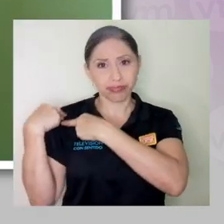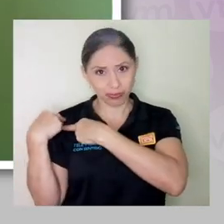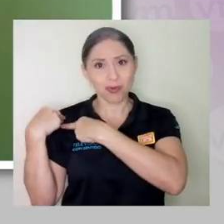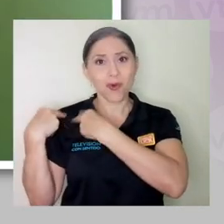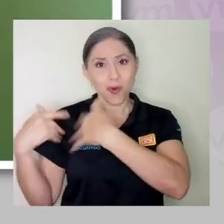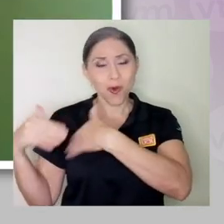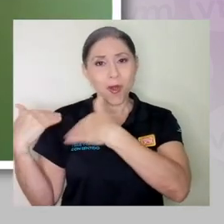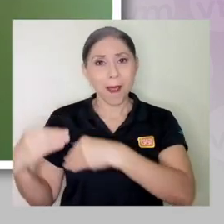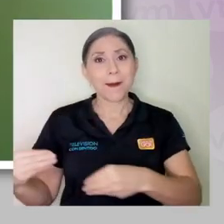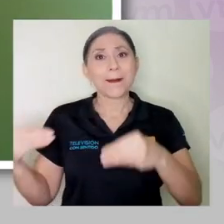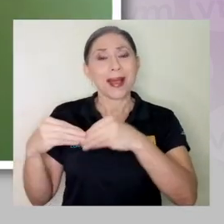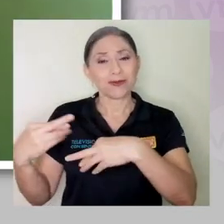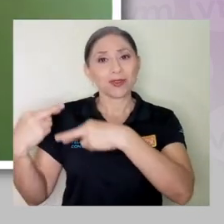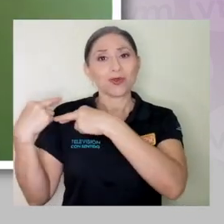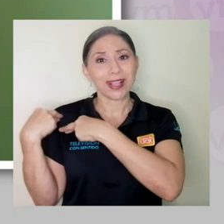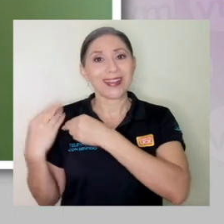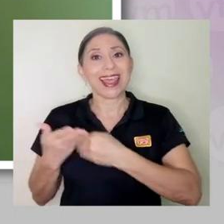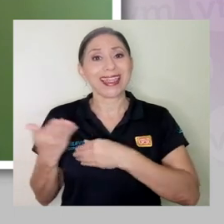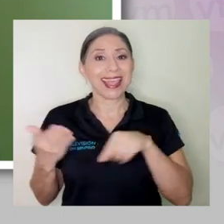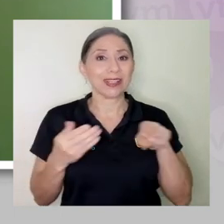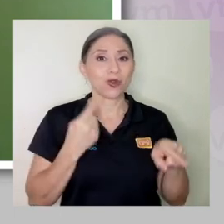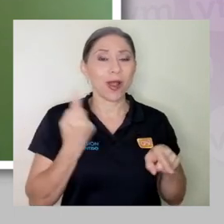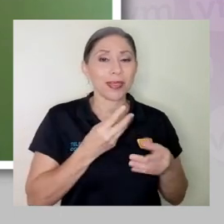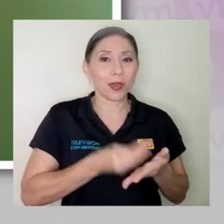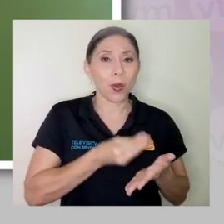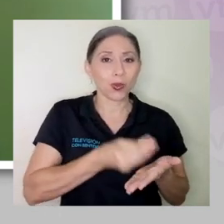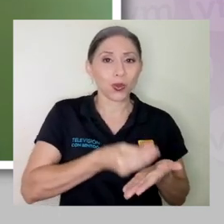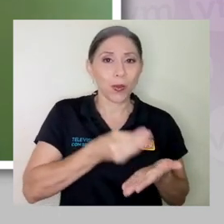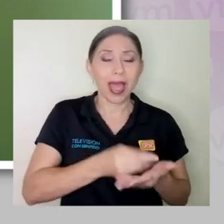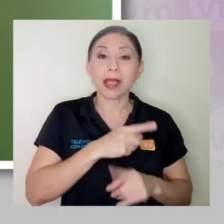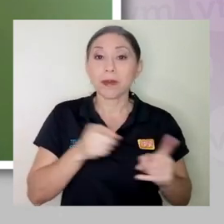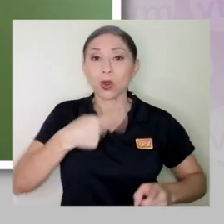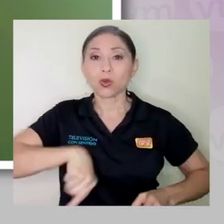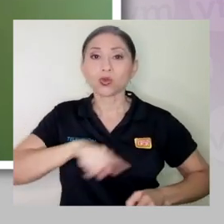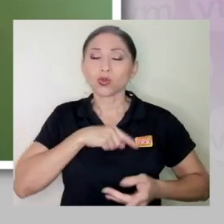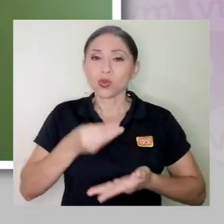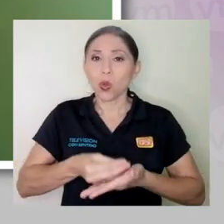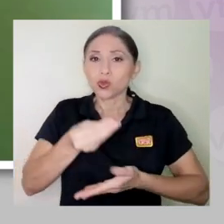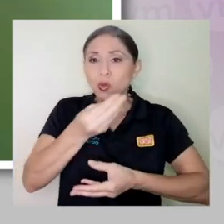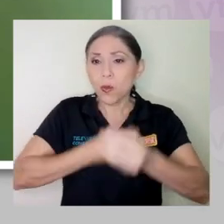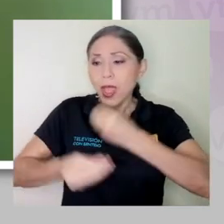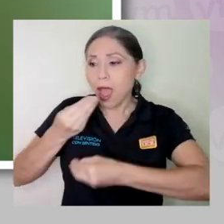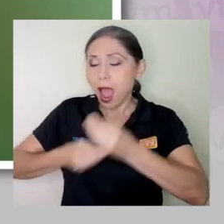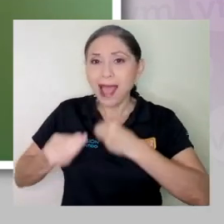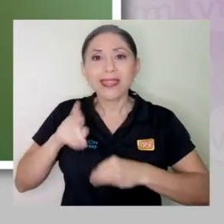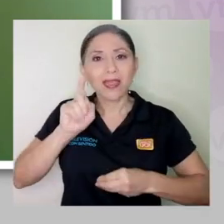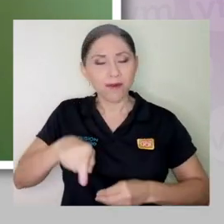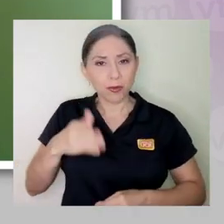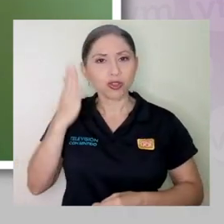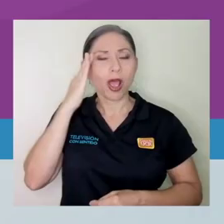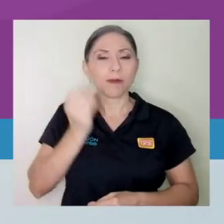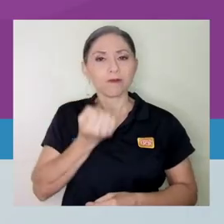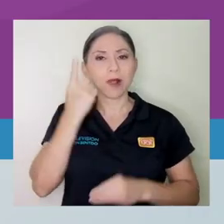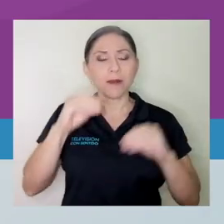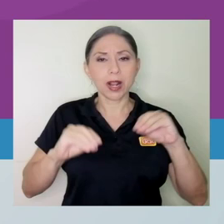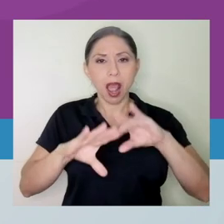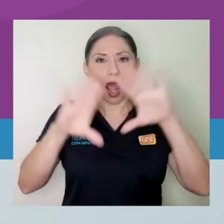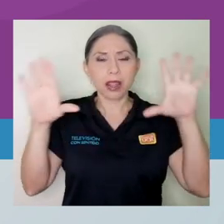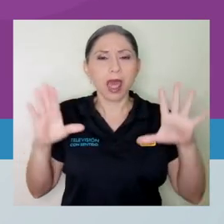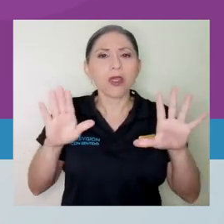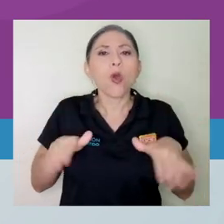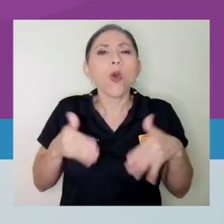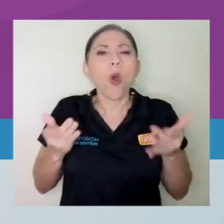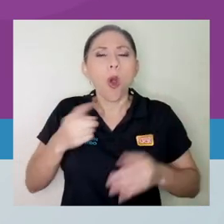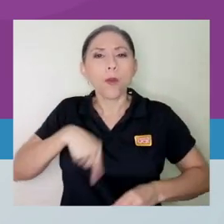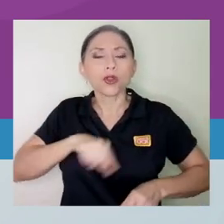que la parte de consumidores. Pero como consumidores debemos de tener claridad, ¿verdad? De cómo